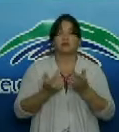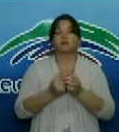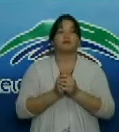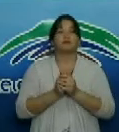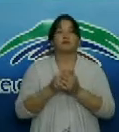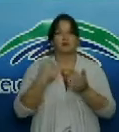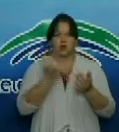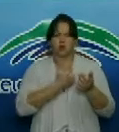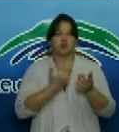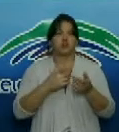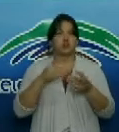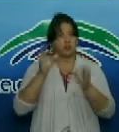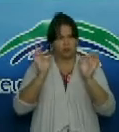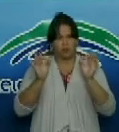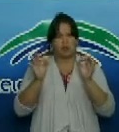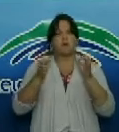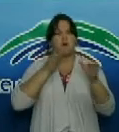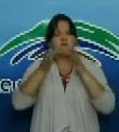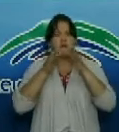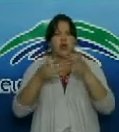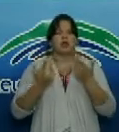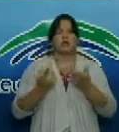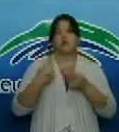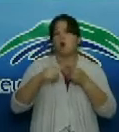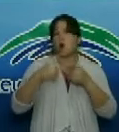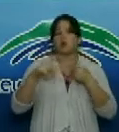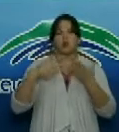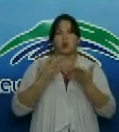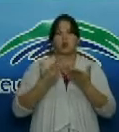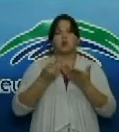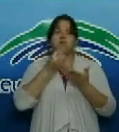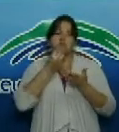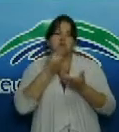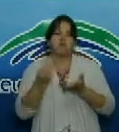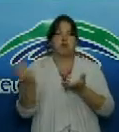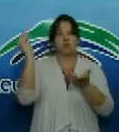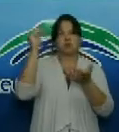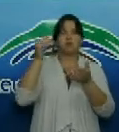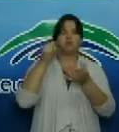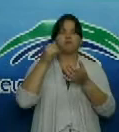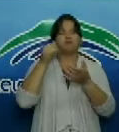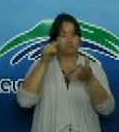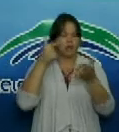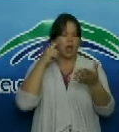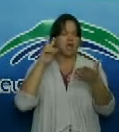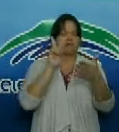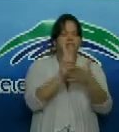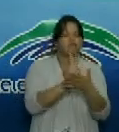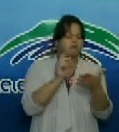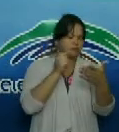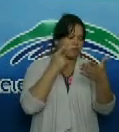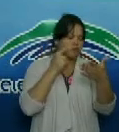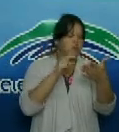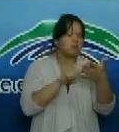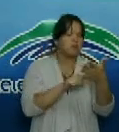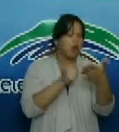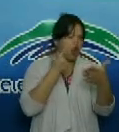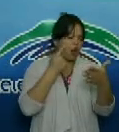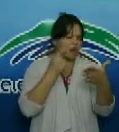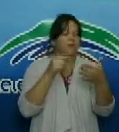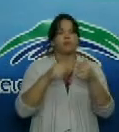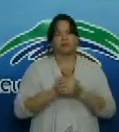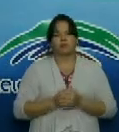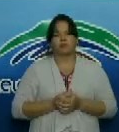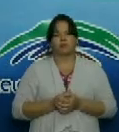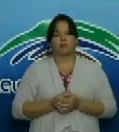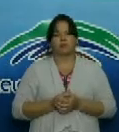presentes tanto en Facebook como en Youtube y lo invitamos a que visite nuestra página nuestro sitio digital aldia.co